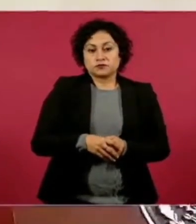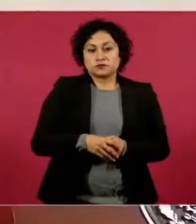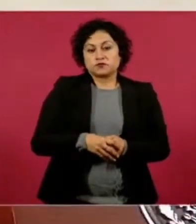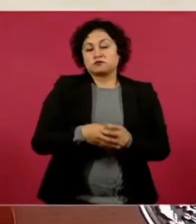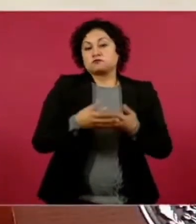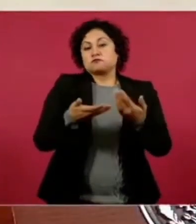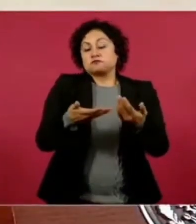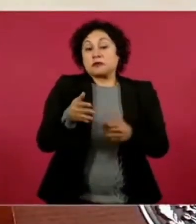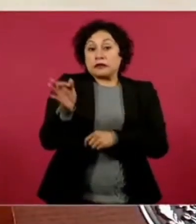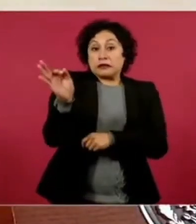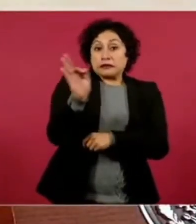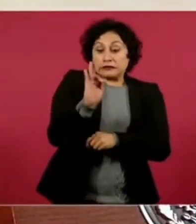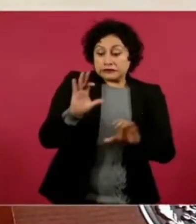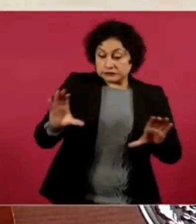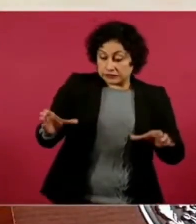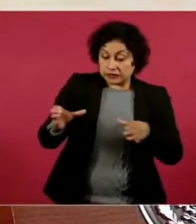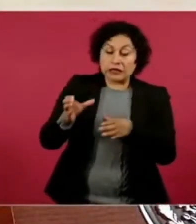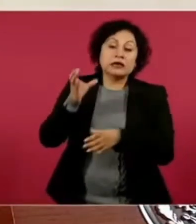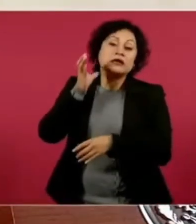Congreso.